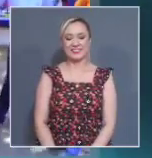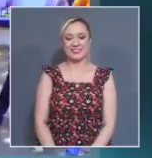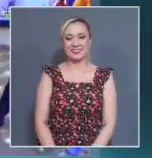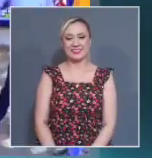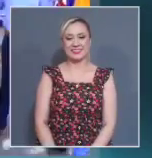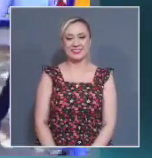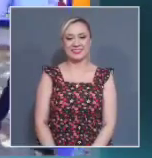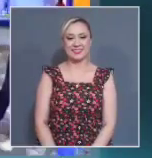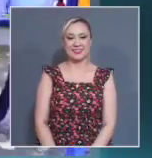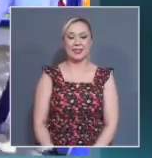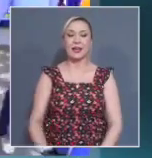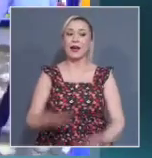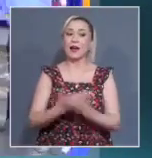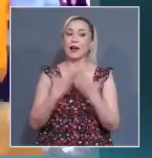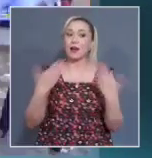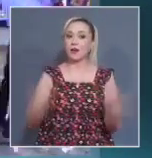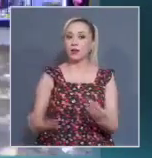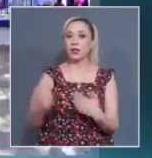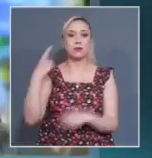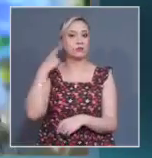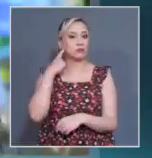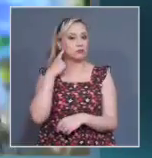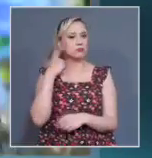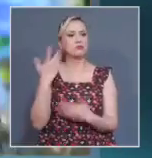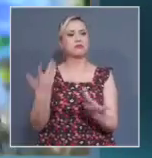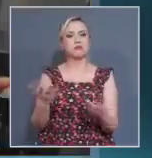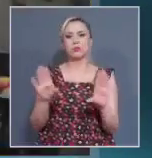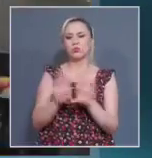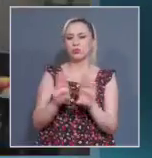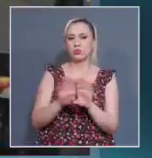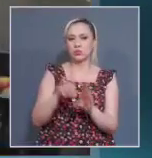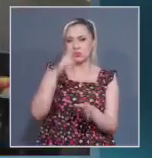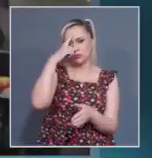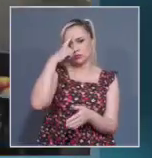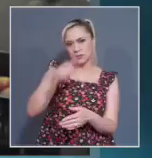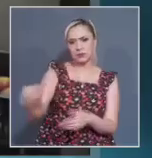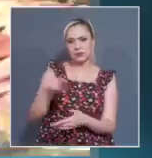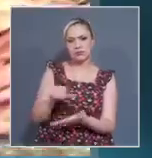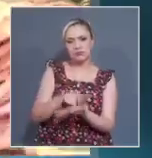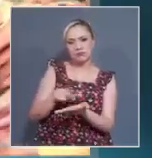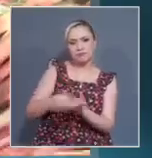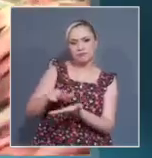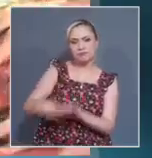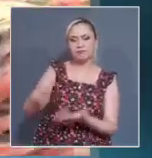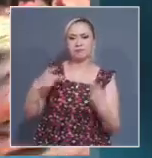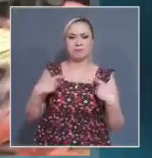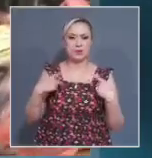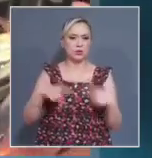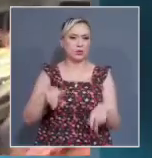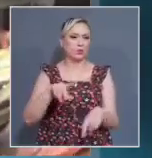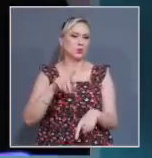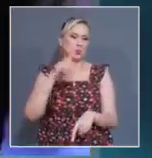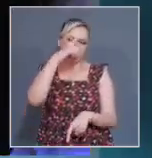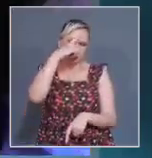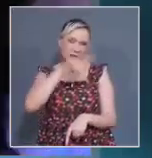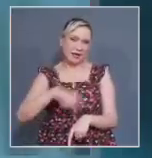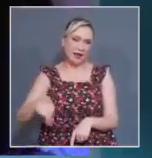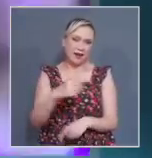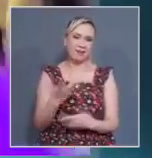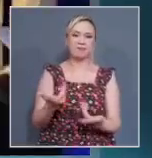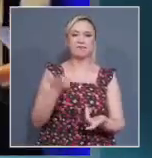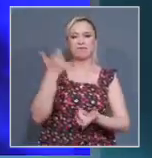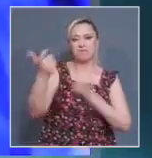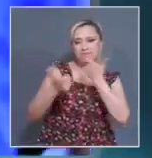De acuerdo con el nuevo indicador oportuno del consumo privado del Inegi, que mide el gasto en bienes y servicios nacionales e importados,